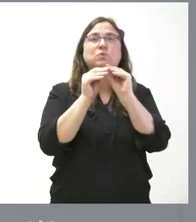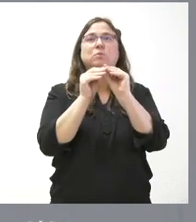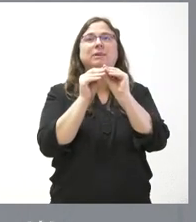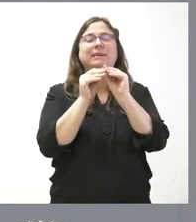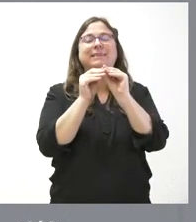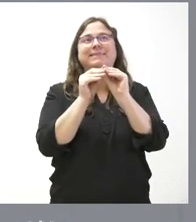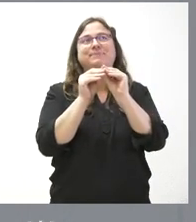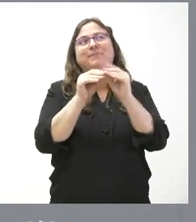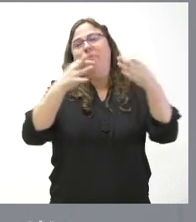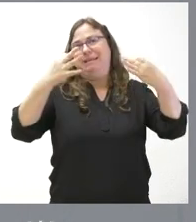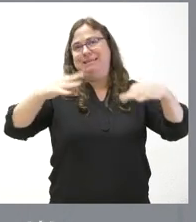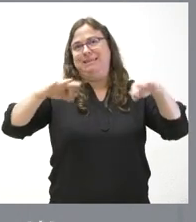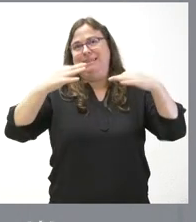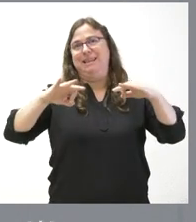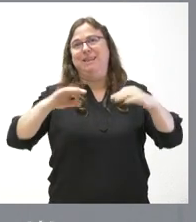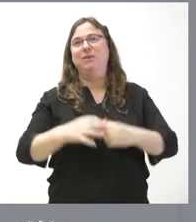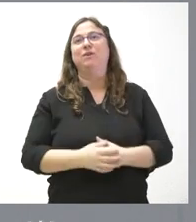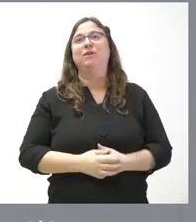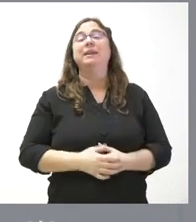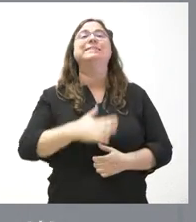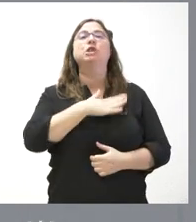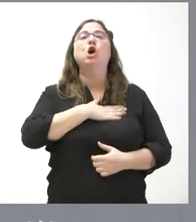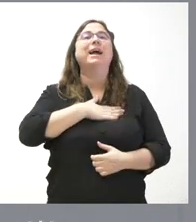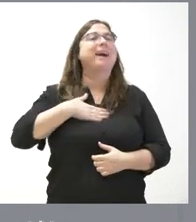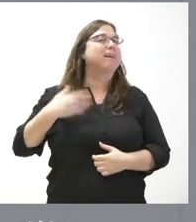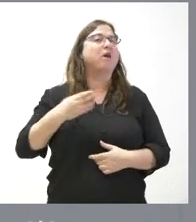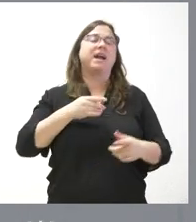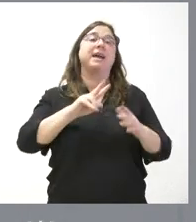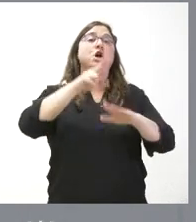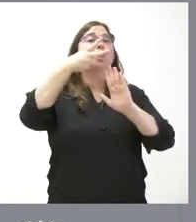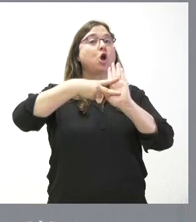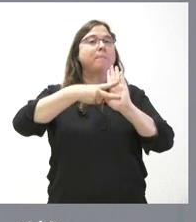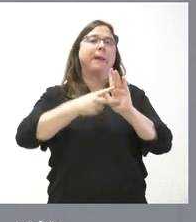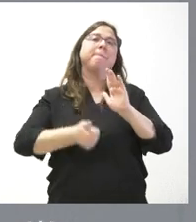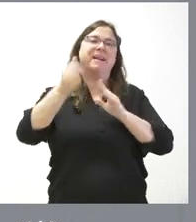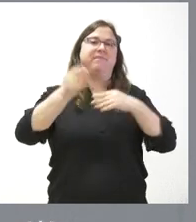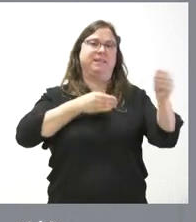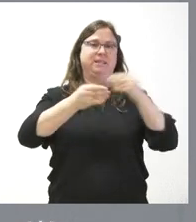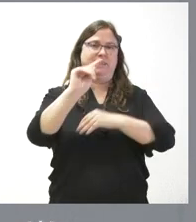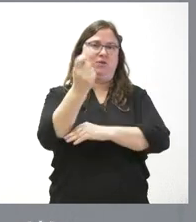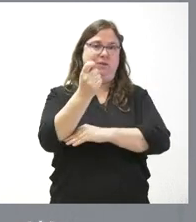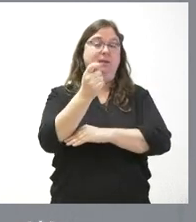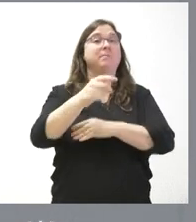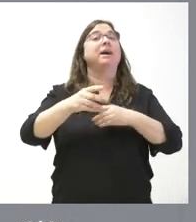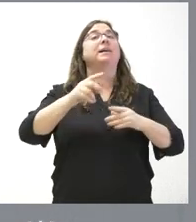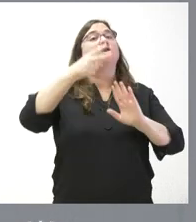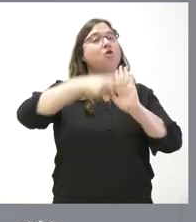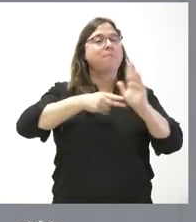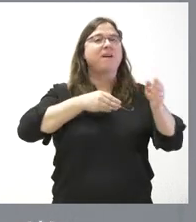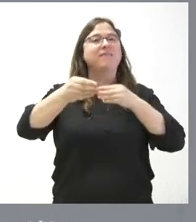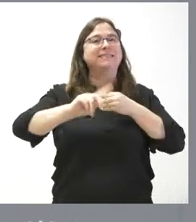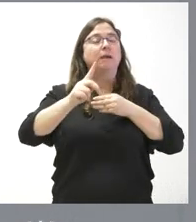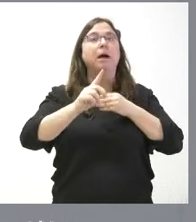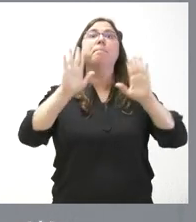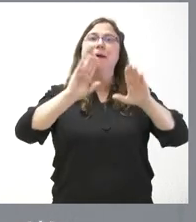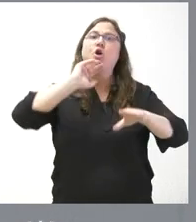más… Nuestra idea es flexibilizar la normativa y aplicar siempre la normativa más flexible dentro de la ley,